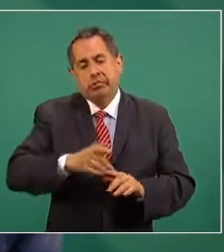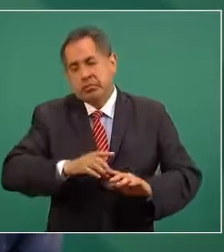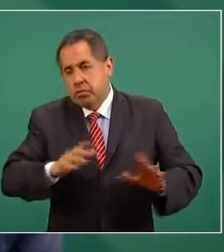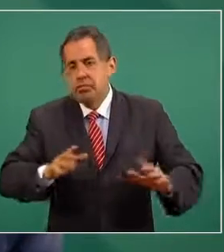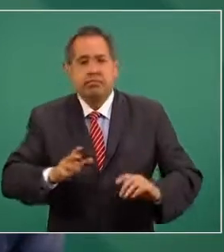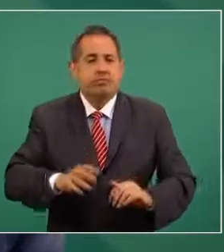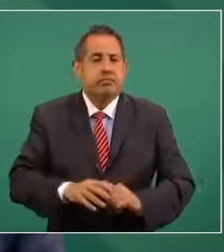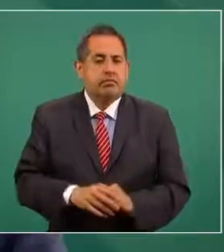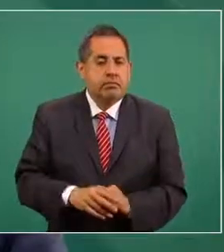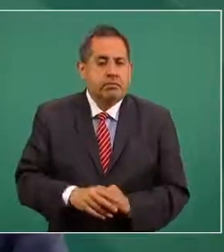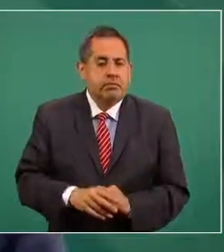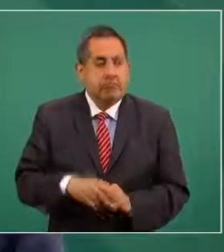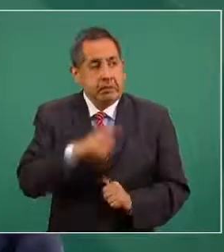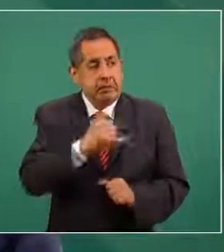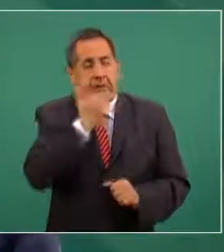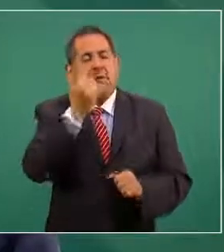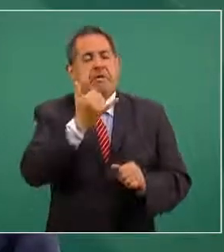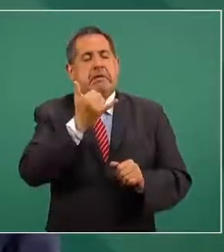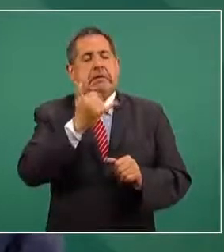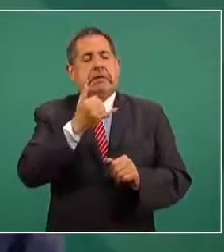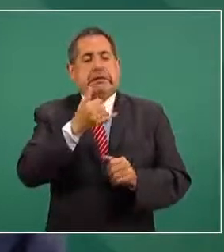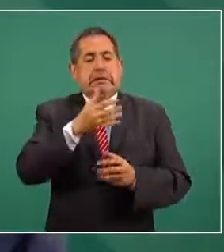de enmendarlo.